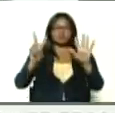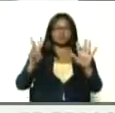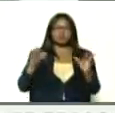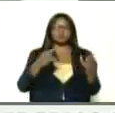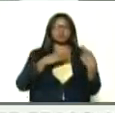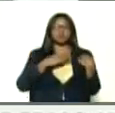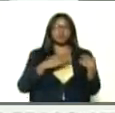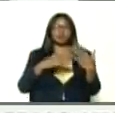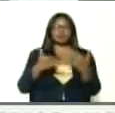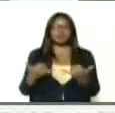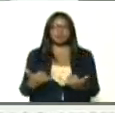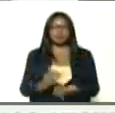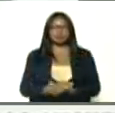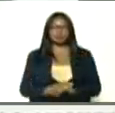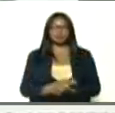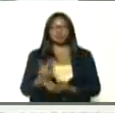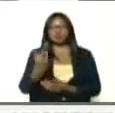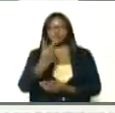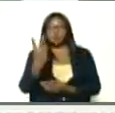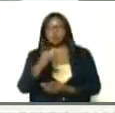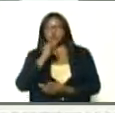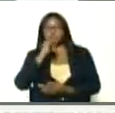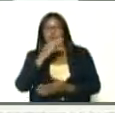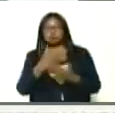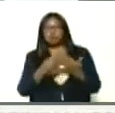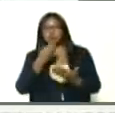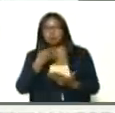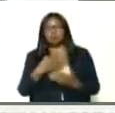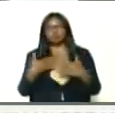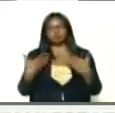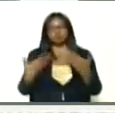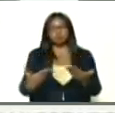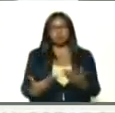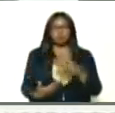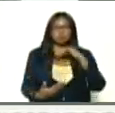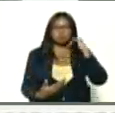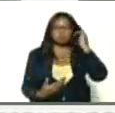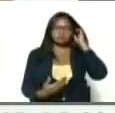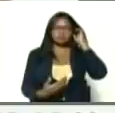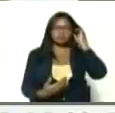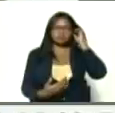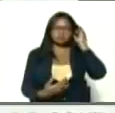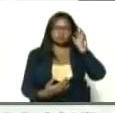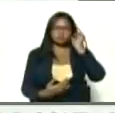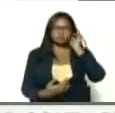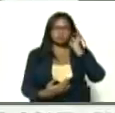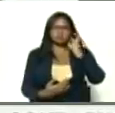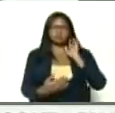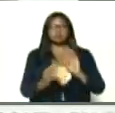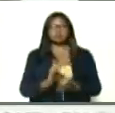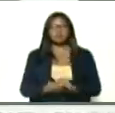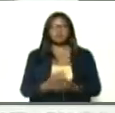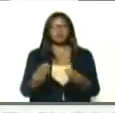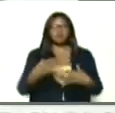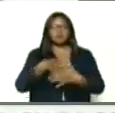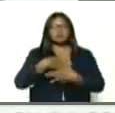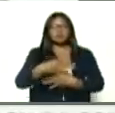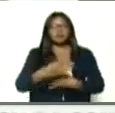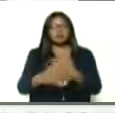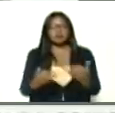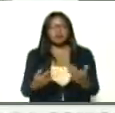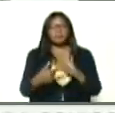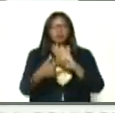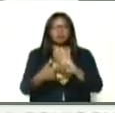nos dio, pero ayer, yo le daba dos noticias, muy buenas, que expresan, con mucha claridad, el interés, que ha